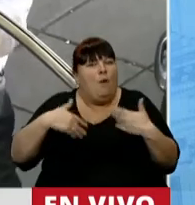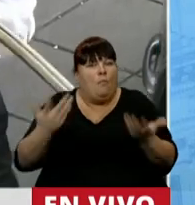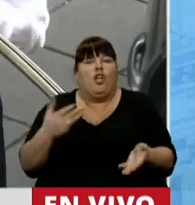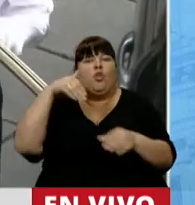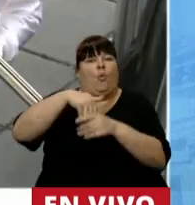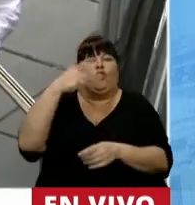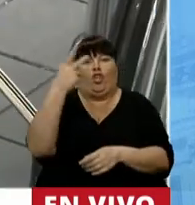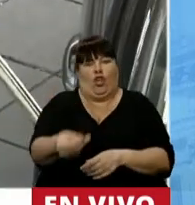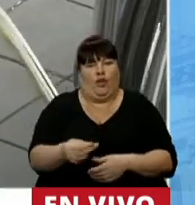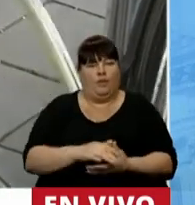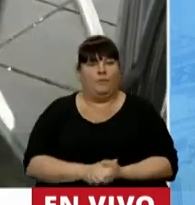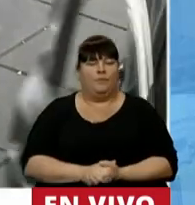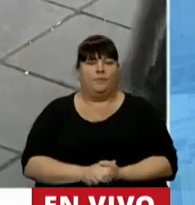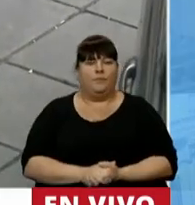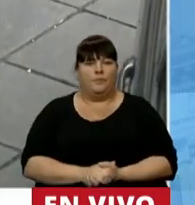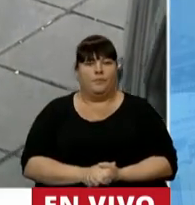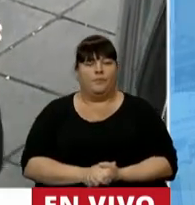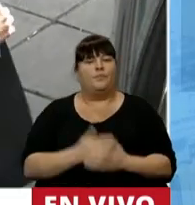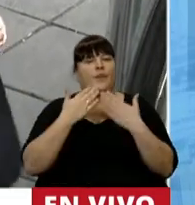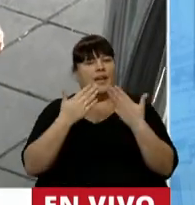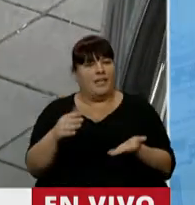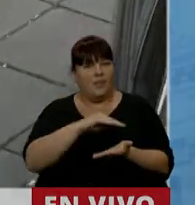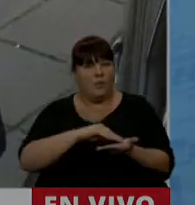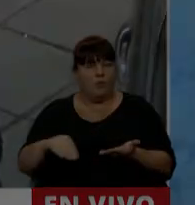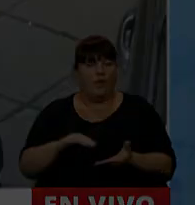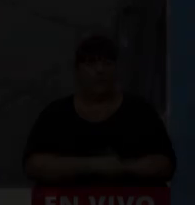a votar negativamente, Presidente. Gracias, diputada.